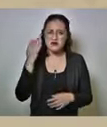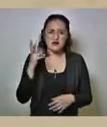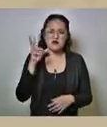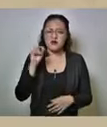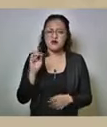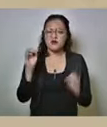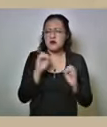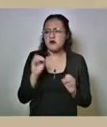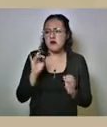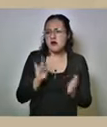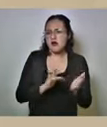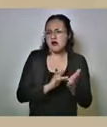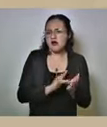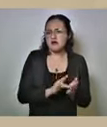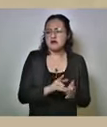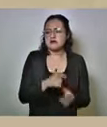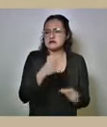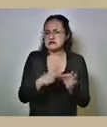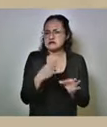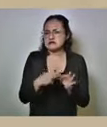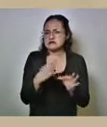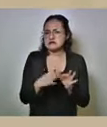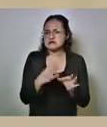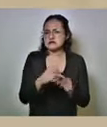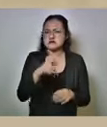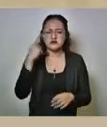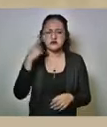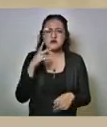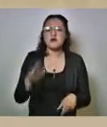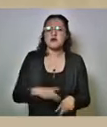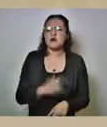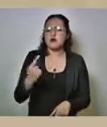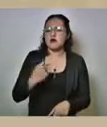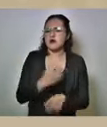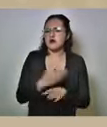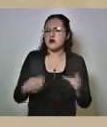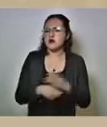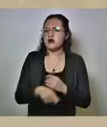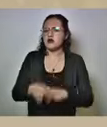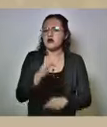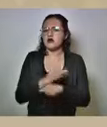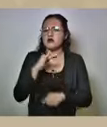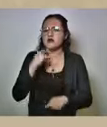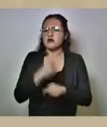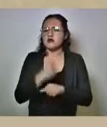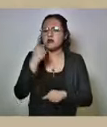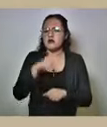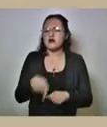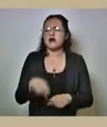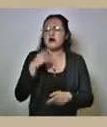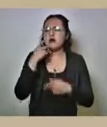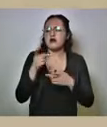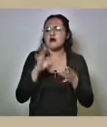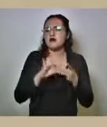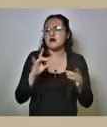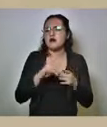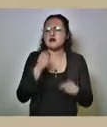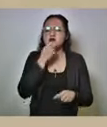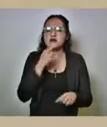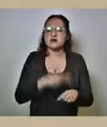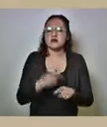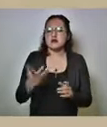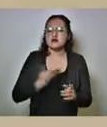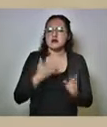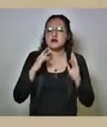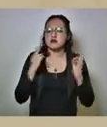pues un apoyo constante para la entidad y por qué causa sería si han tenido la oportunidad de comentarlo con esta subsecretaria con la cual tienen